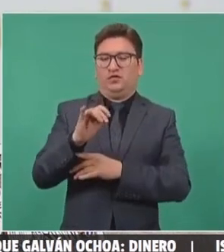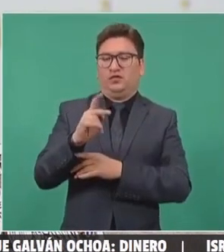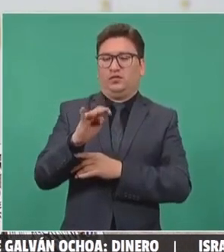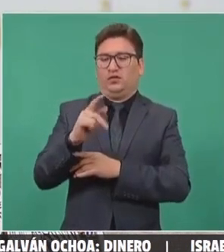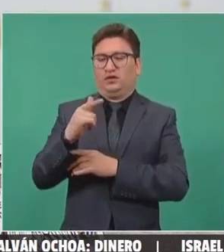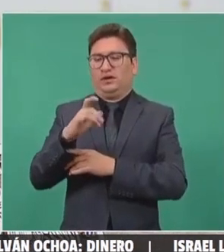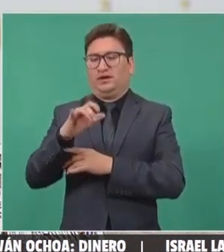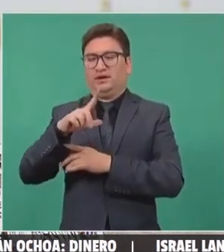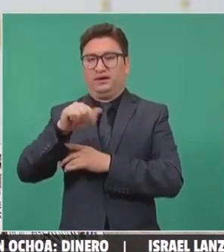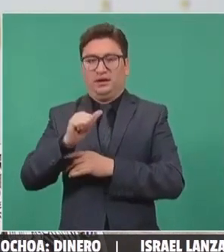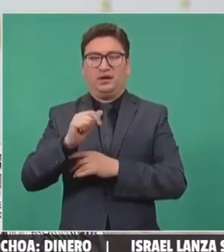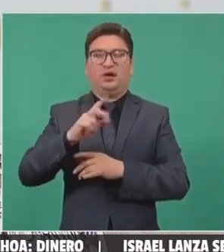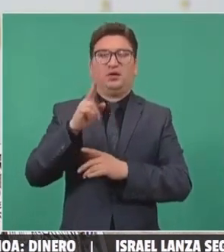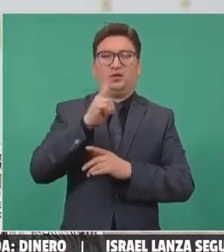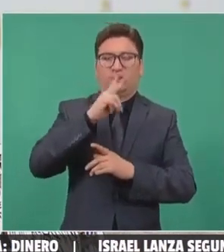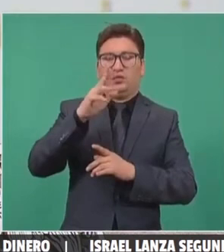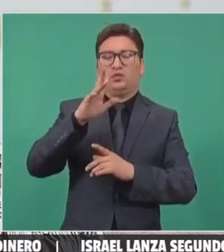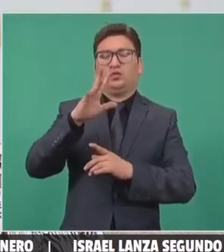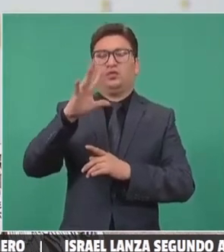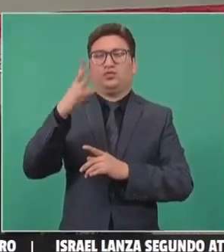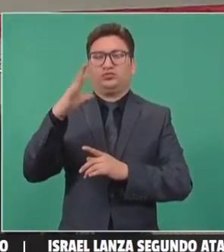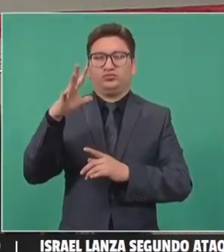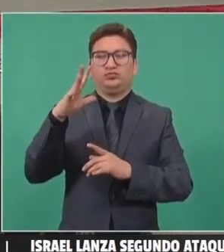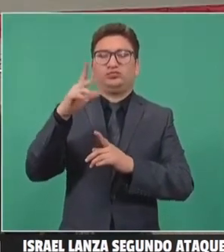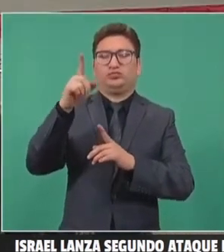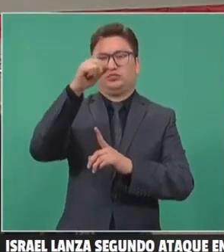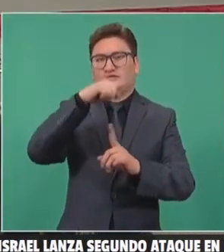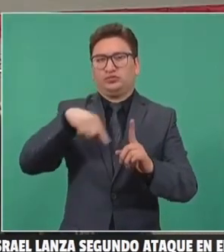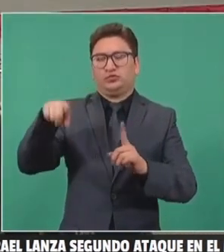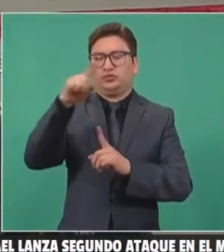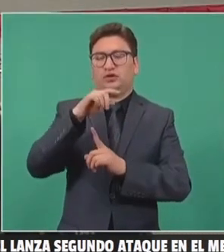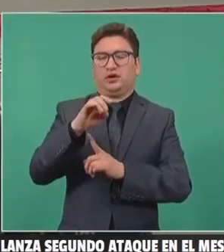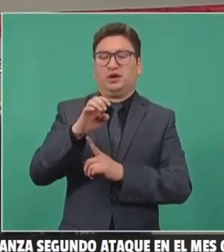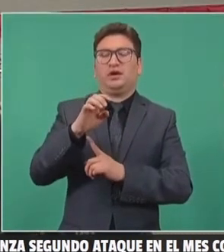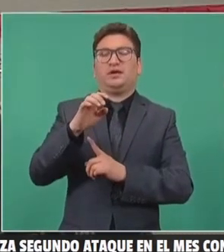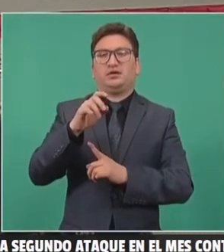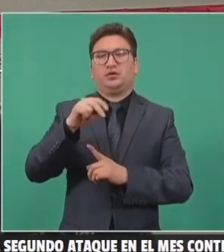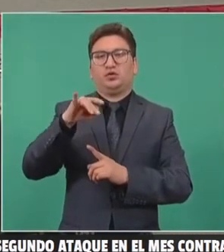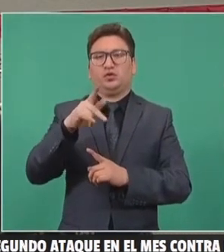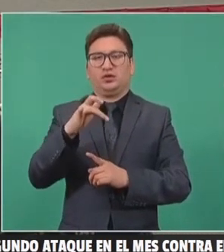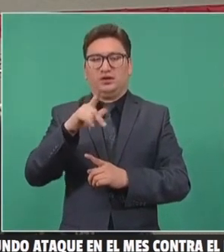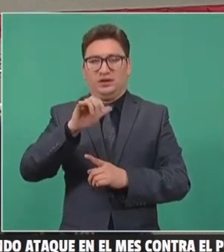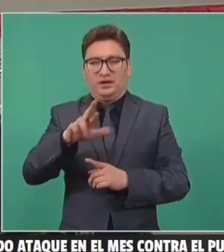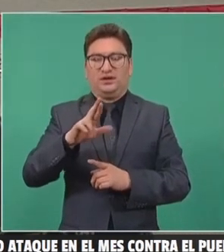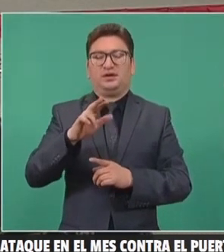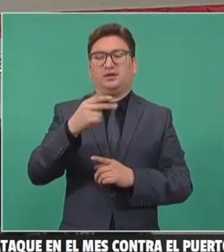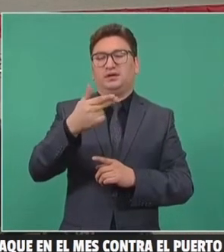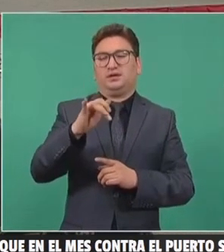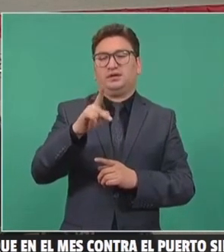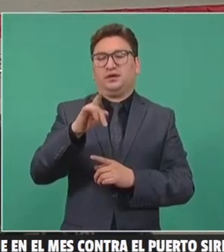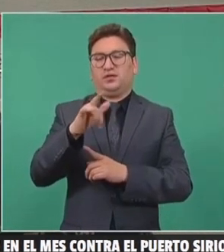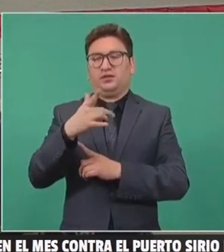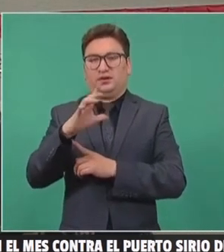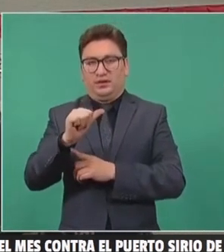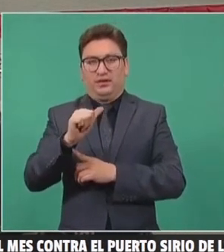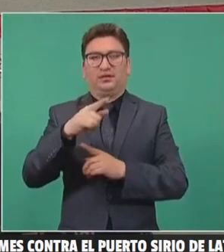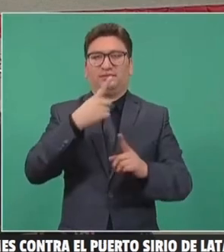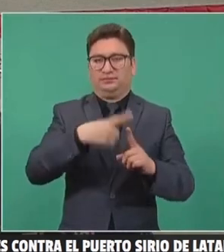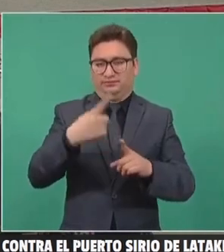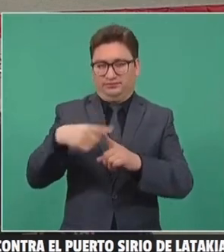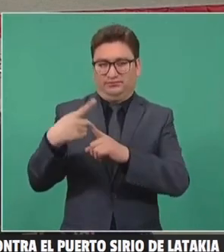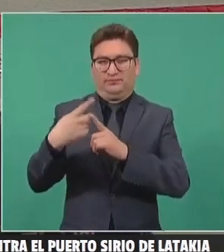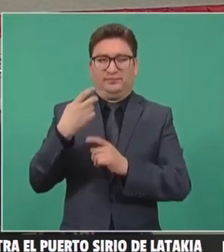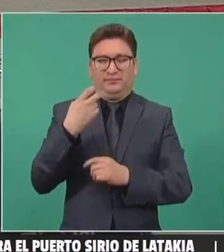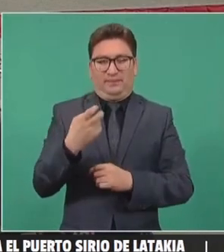eólica, hidráulica y nuclear. La Comisión Federal de Electricidad produce el 55 por ciento,